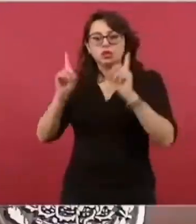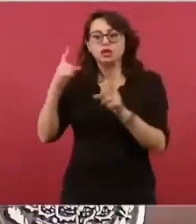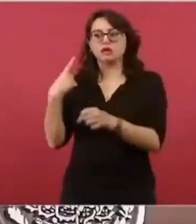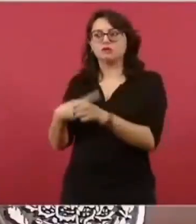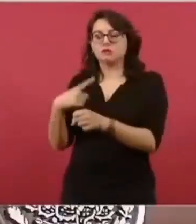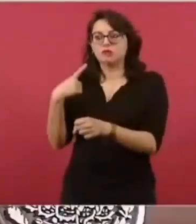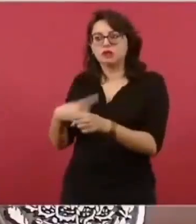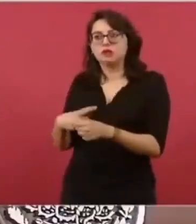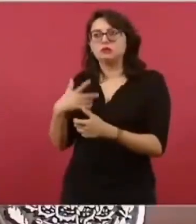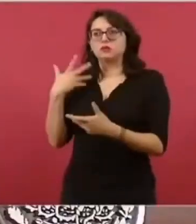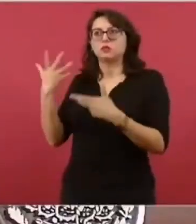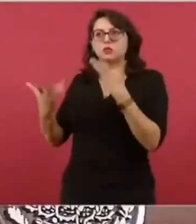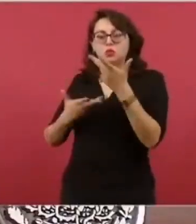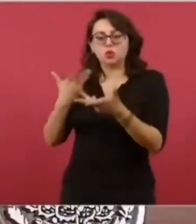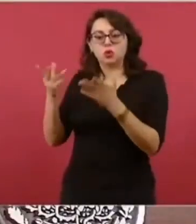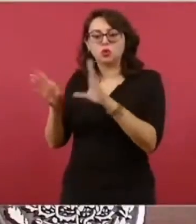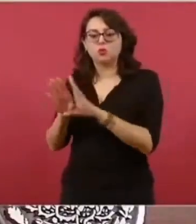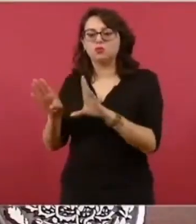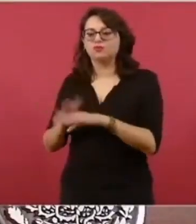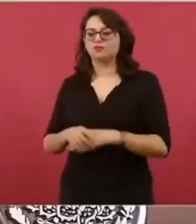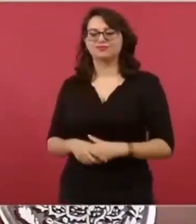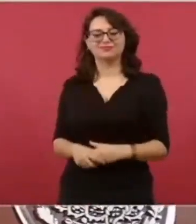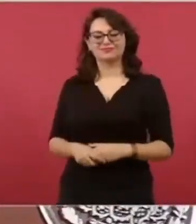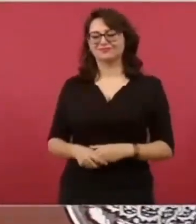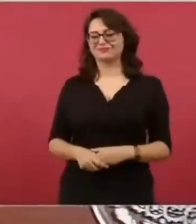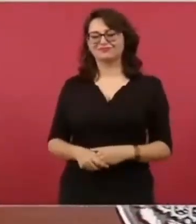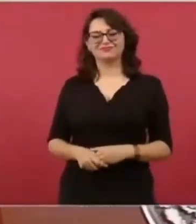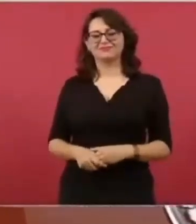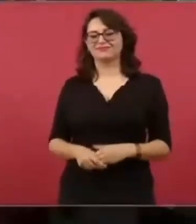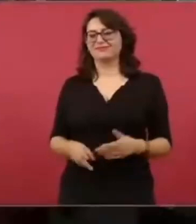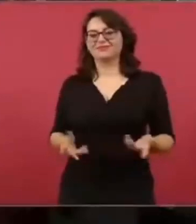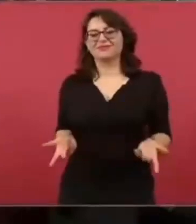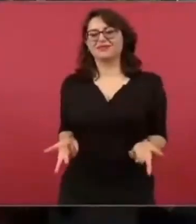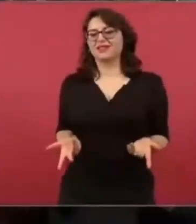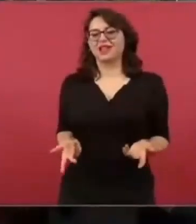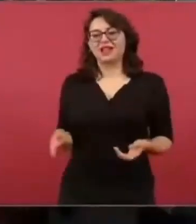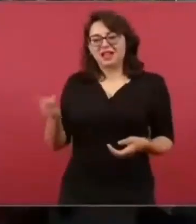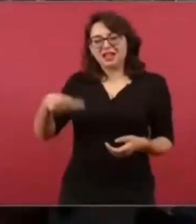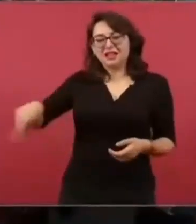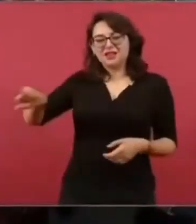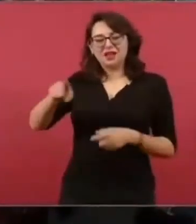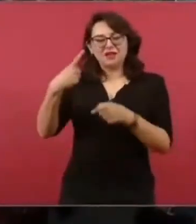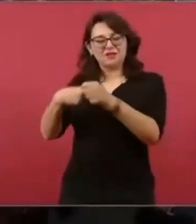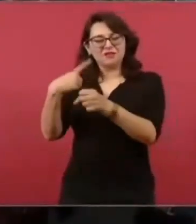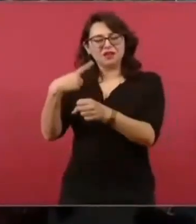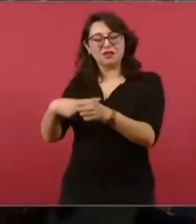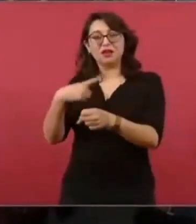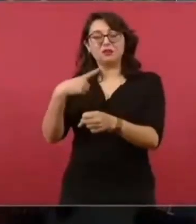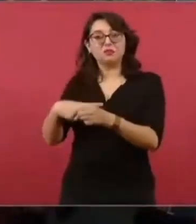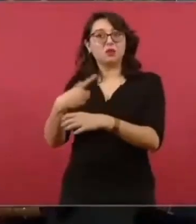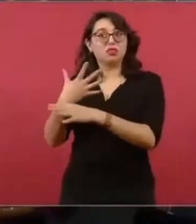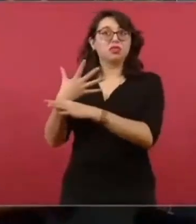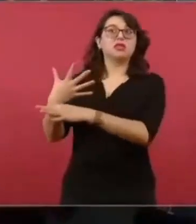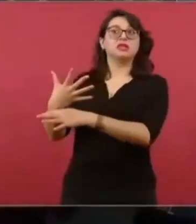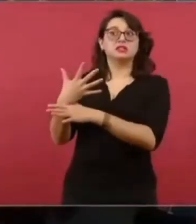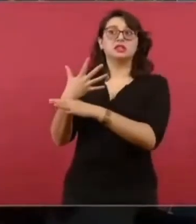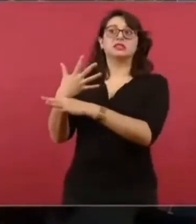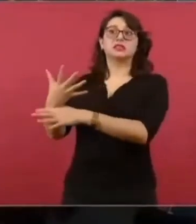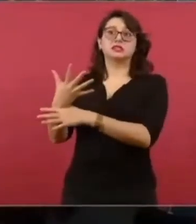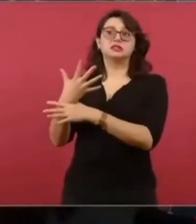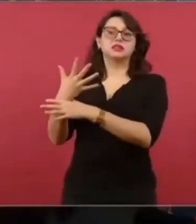Porque eso es lo otro. Así decían de los niños y de los papás. ¿Sí? Del cáncer.